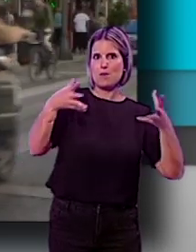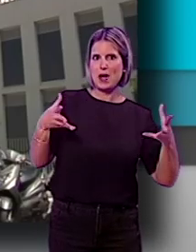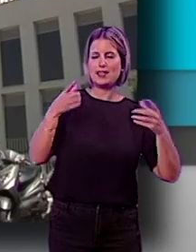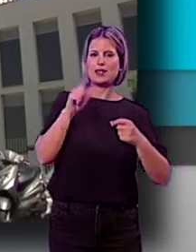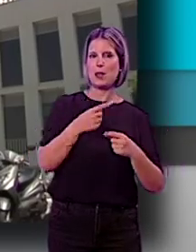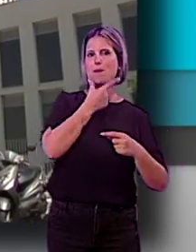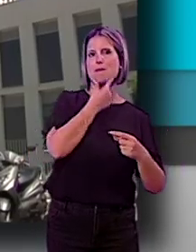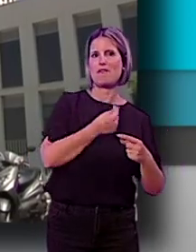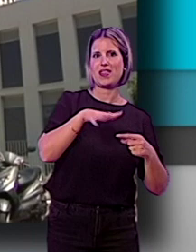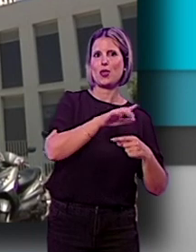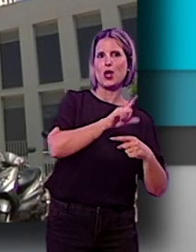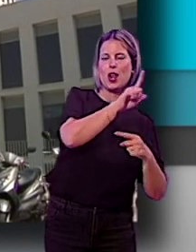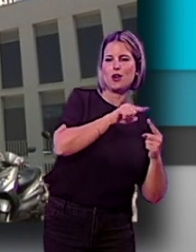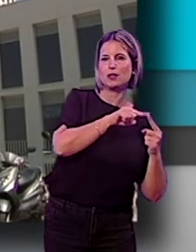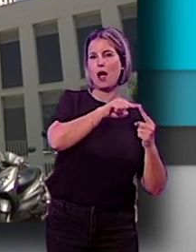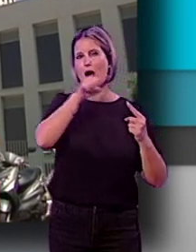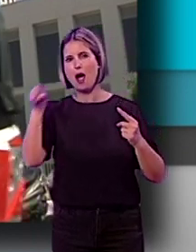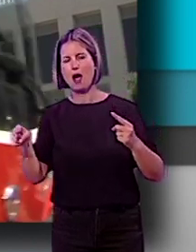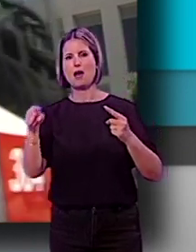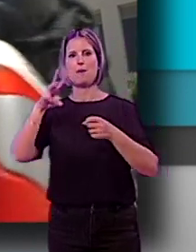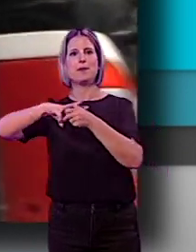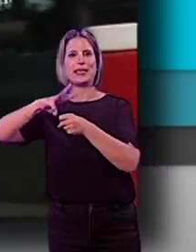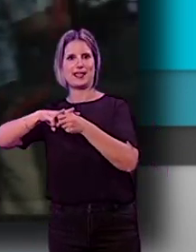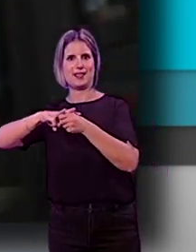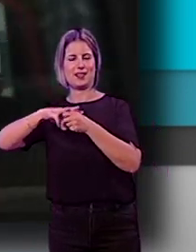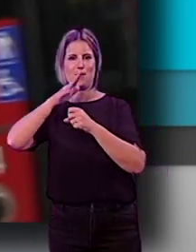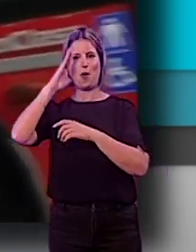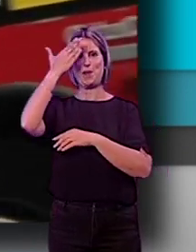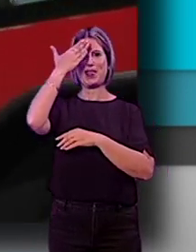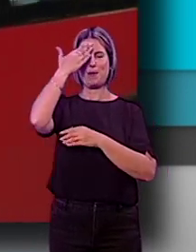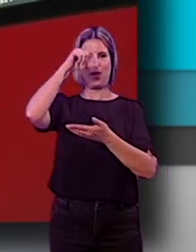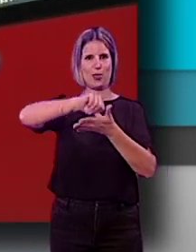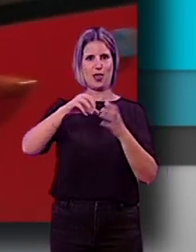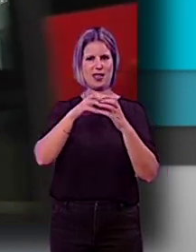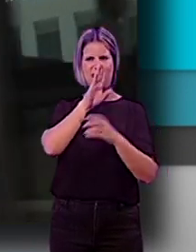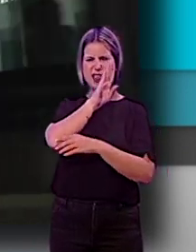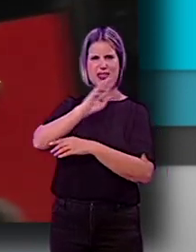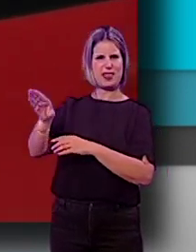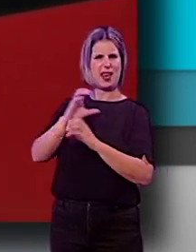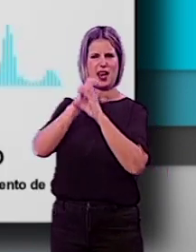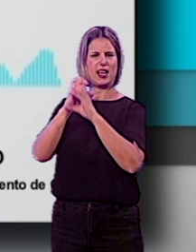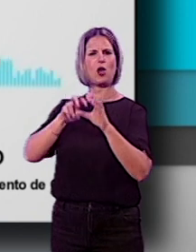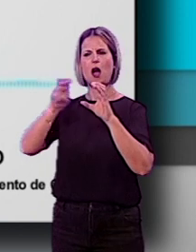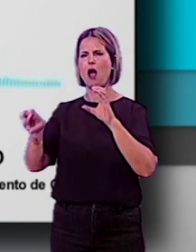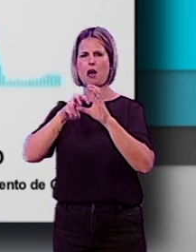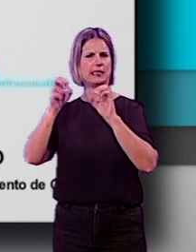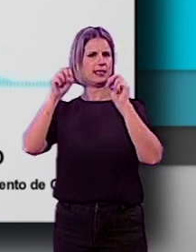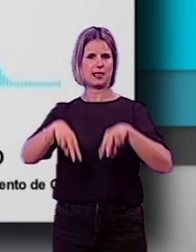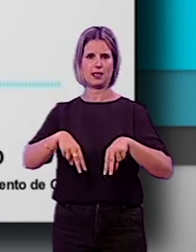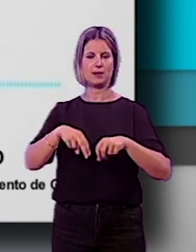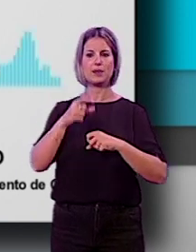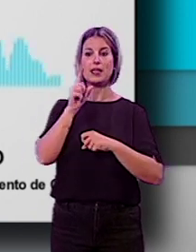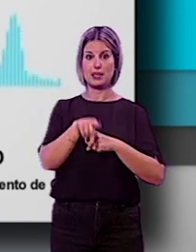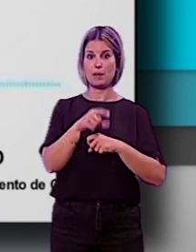los desplazamientos del Distrito Norte al Parque Tecnológico de la Salud desde el eje central de la ciudad, directos y sin transbordos. Mejoramos no solo la